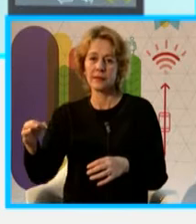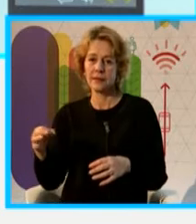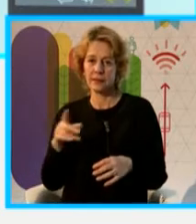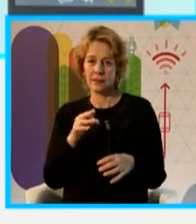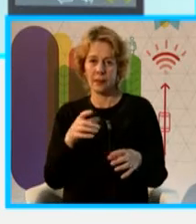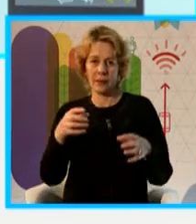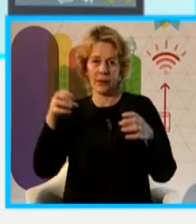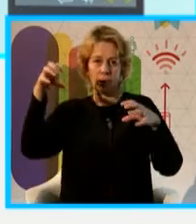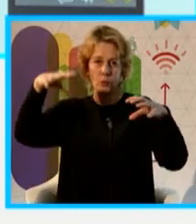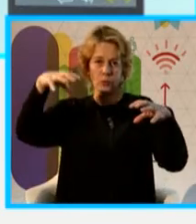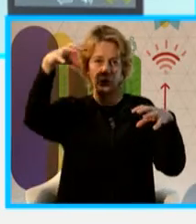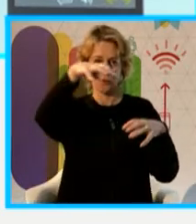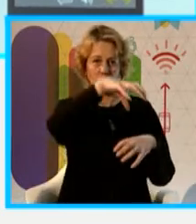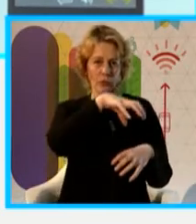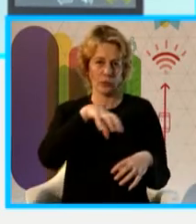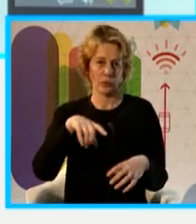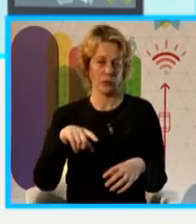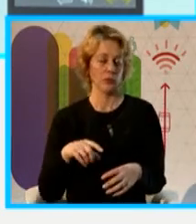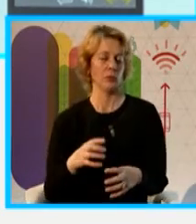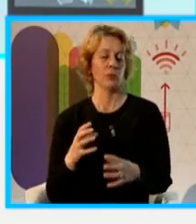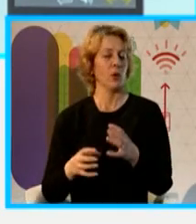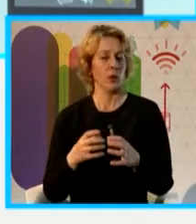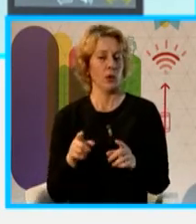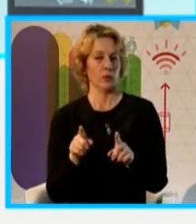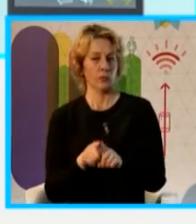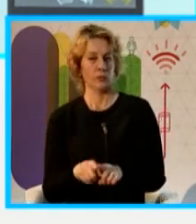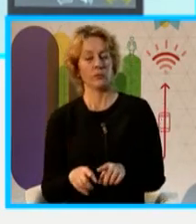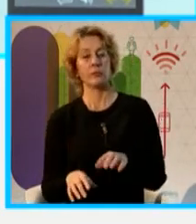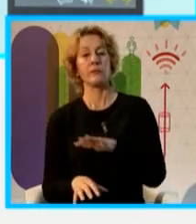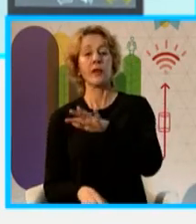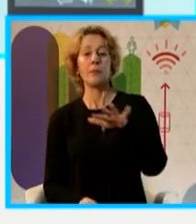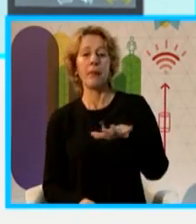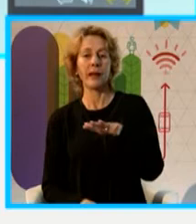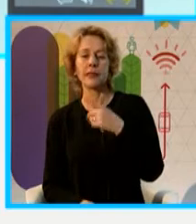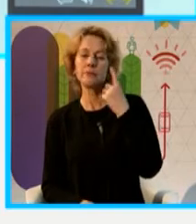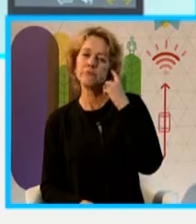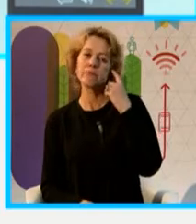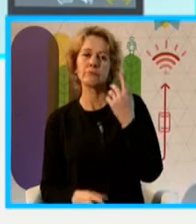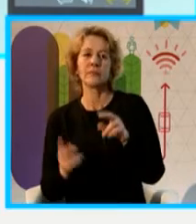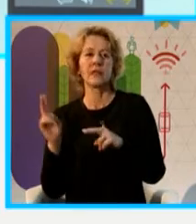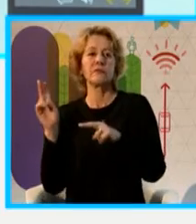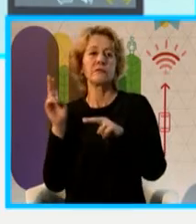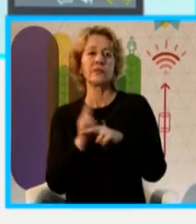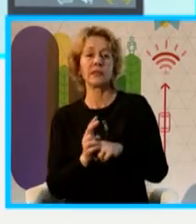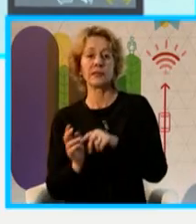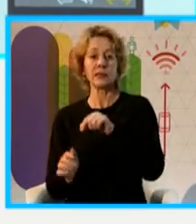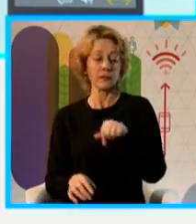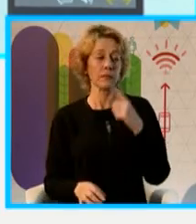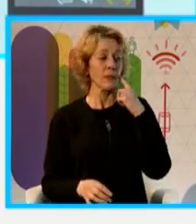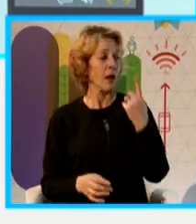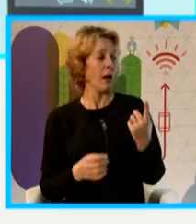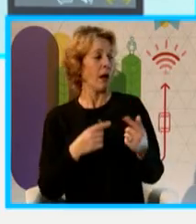Ese parque ampliado, la idea es que el visitante ingrese al parque y sea detectado por un conjunto de beacons